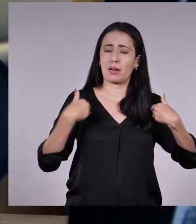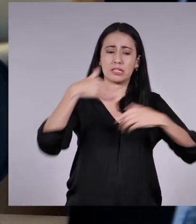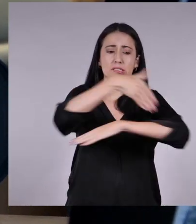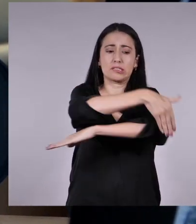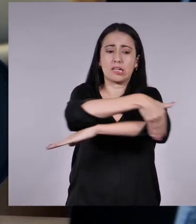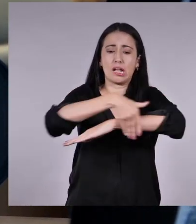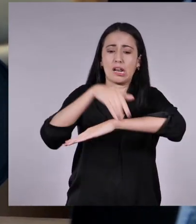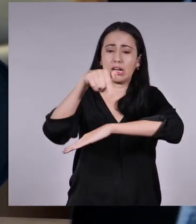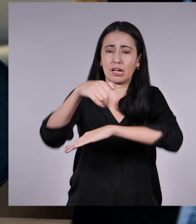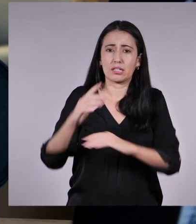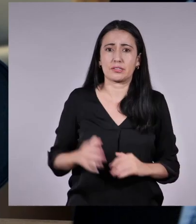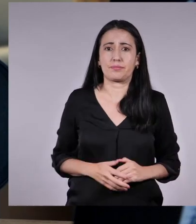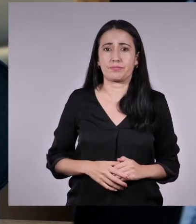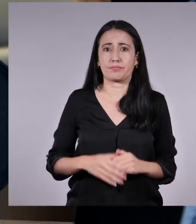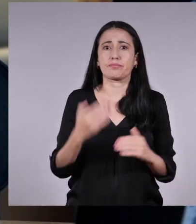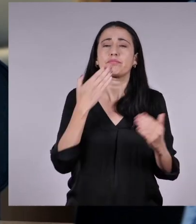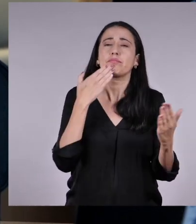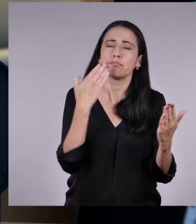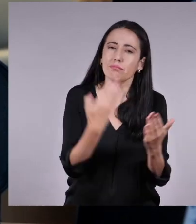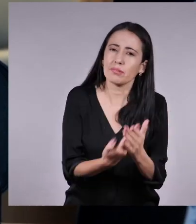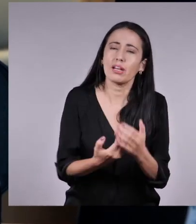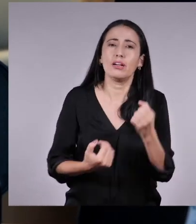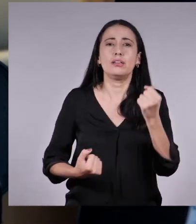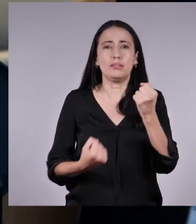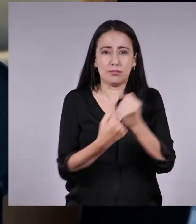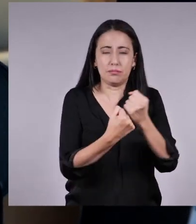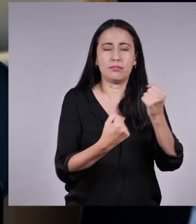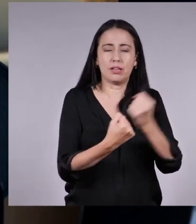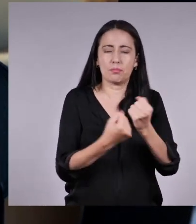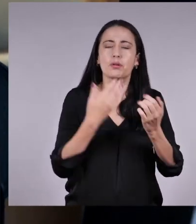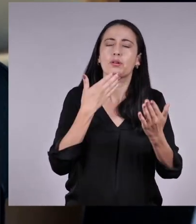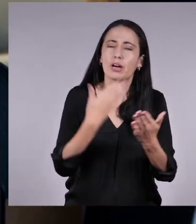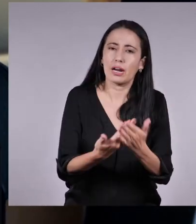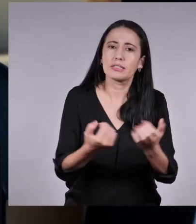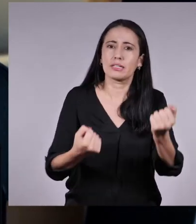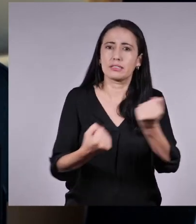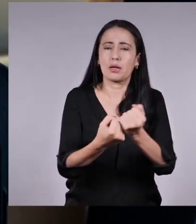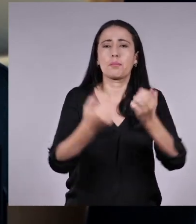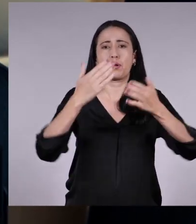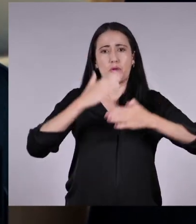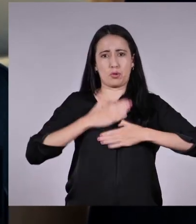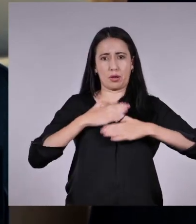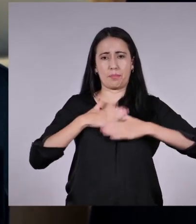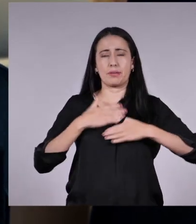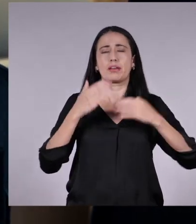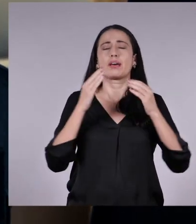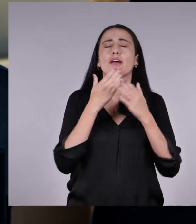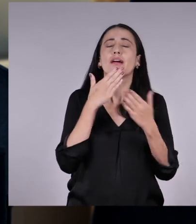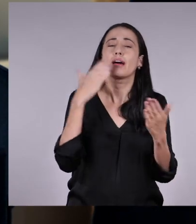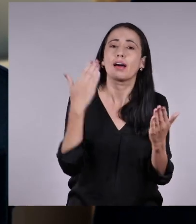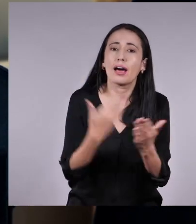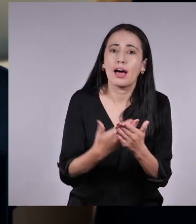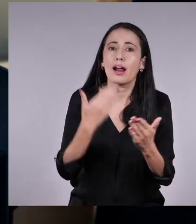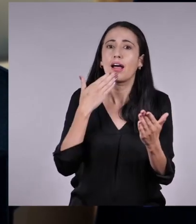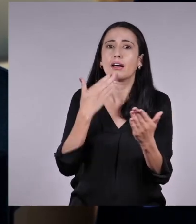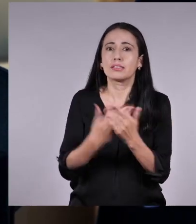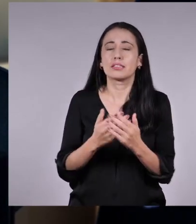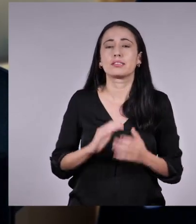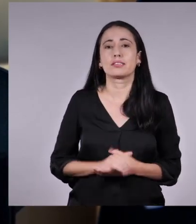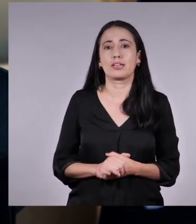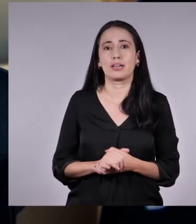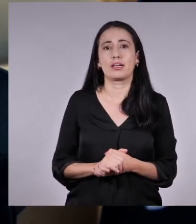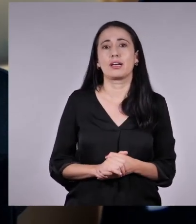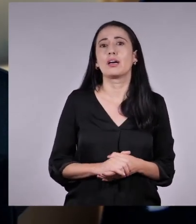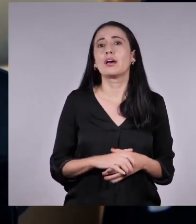Bueno, por cierto, les agradezco mucho su apoyo. La verdad, no esperaba un poquito más de repercusión, o sea, yo